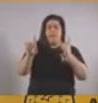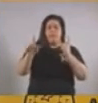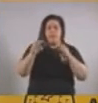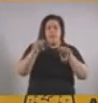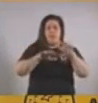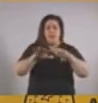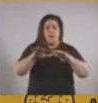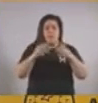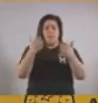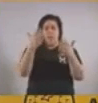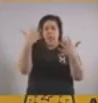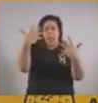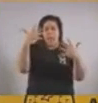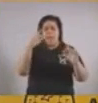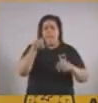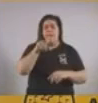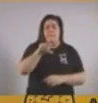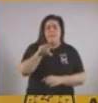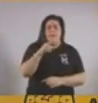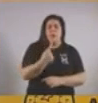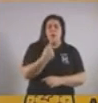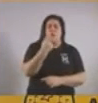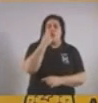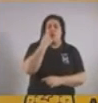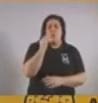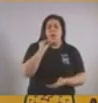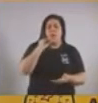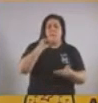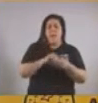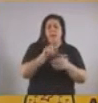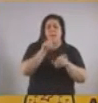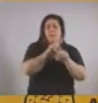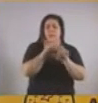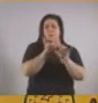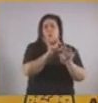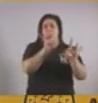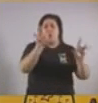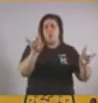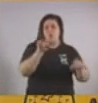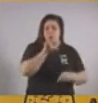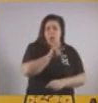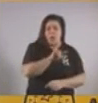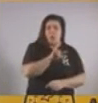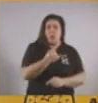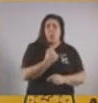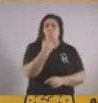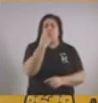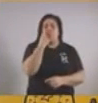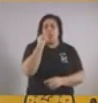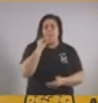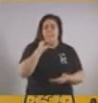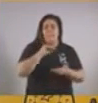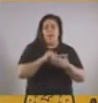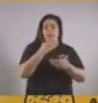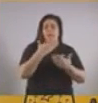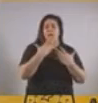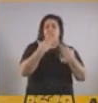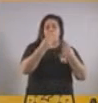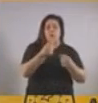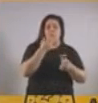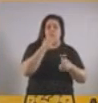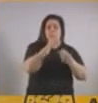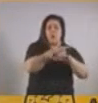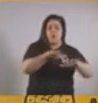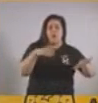las actividades al aire libre, es un día más que evitamos contagios, es un día más que colaboramos para que los chicos